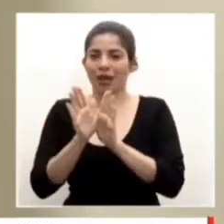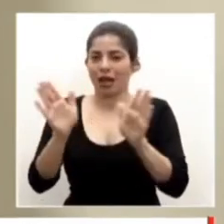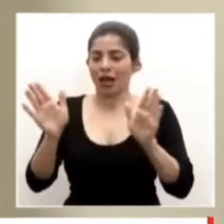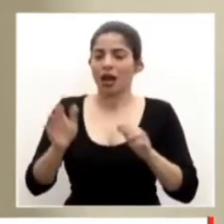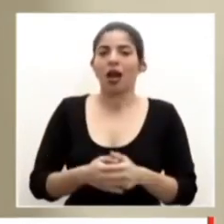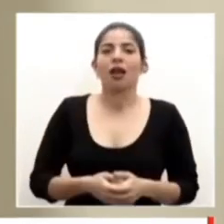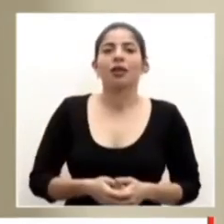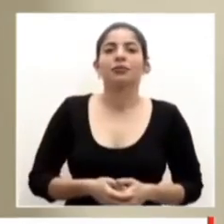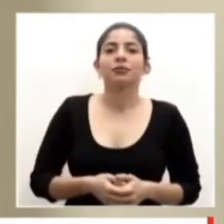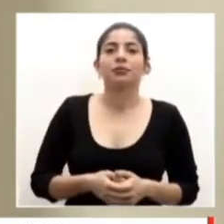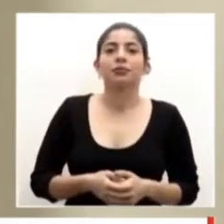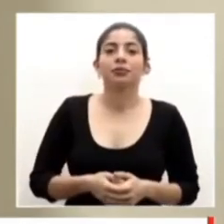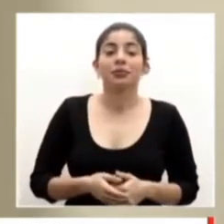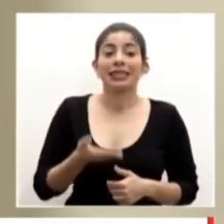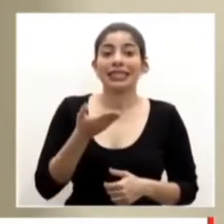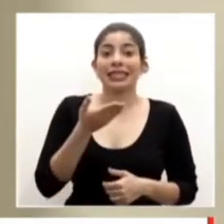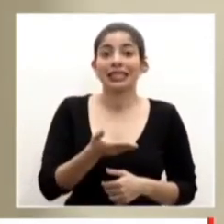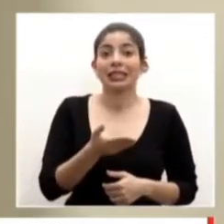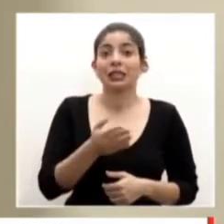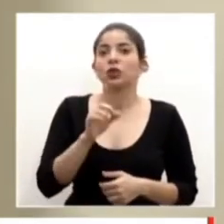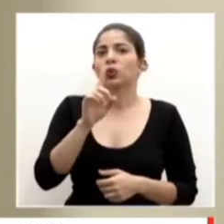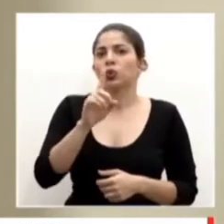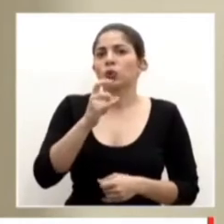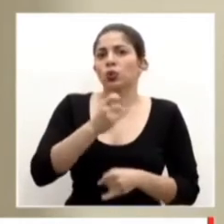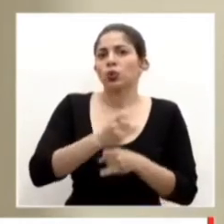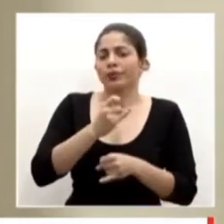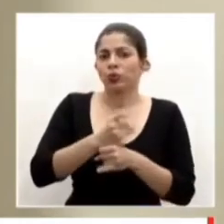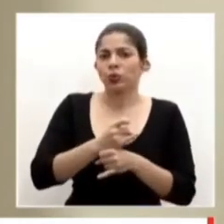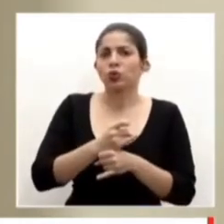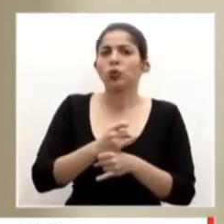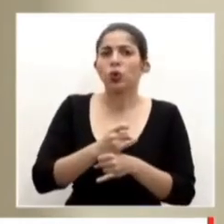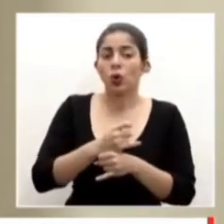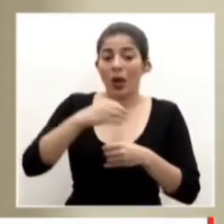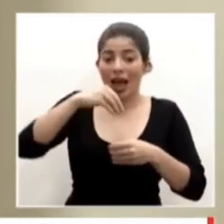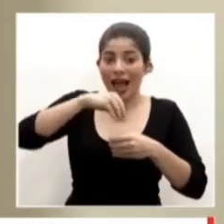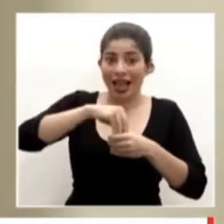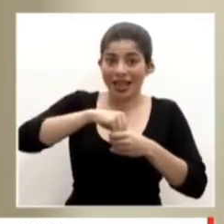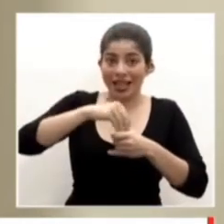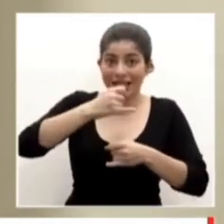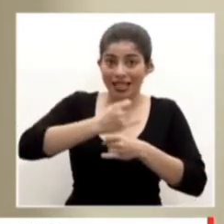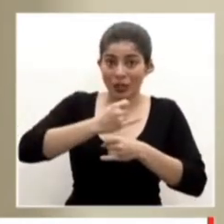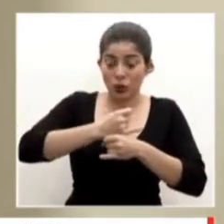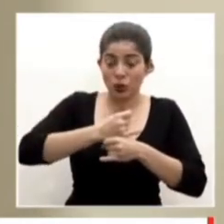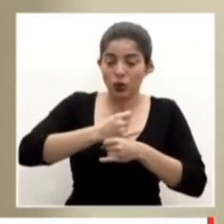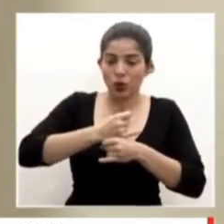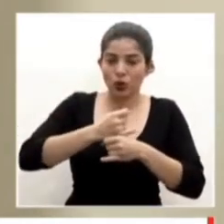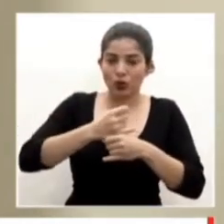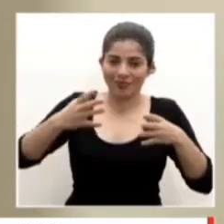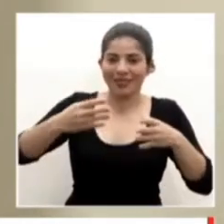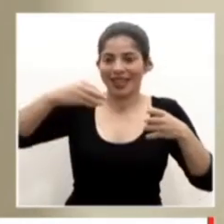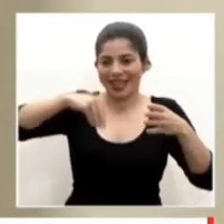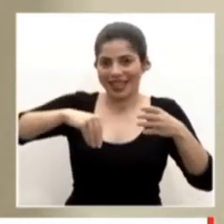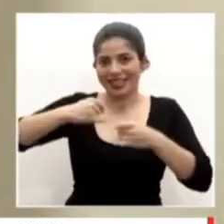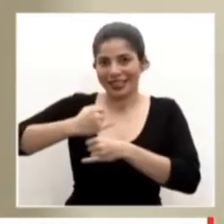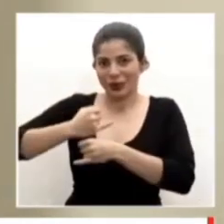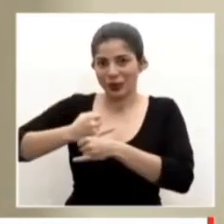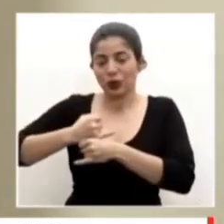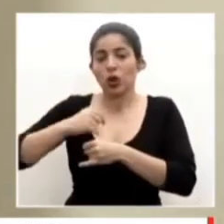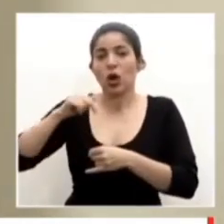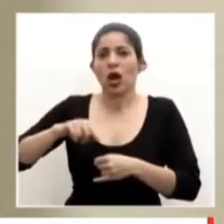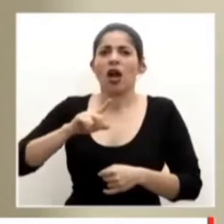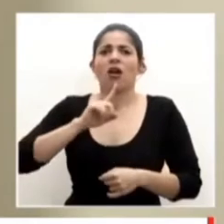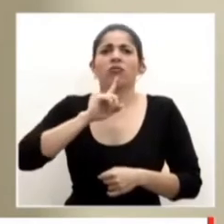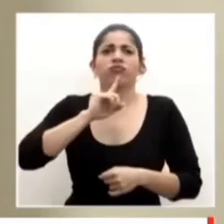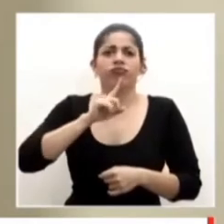Es una de las instituciones dentro de nuestra institución, valga la redundancia, que